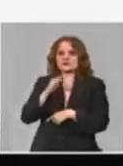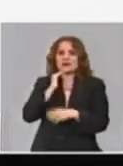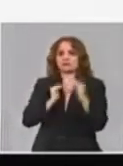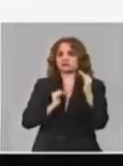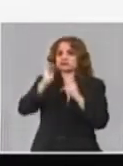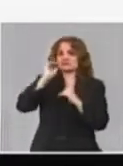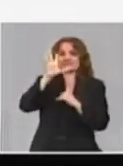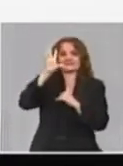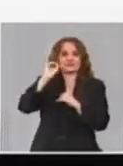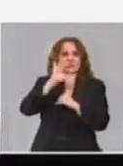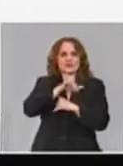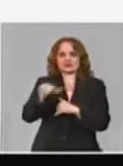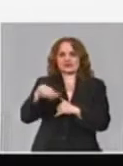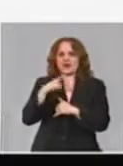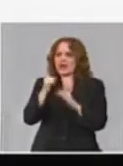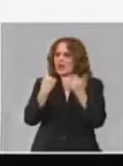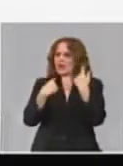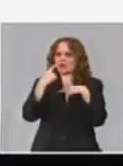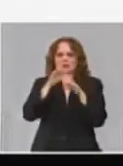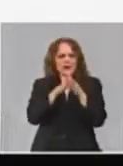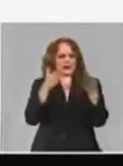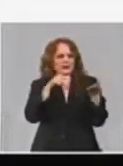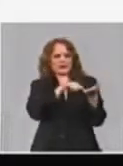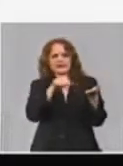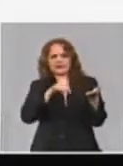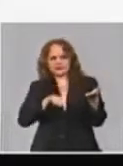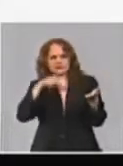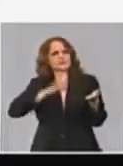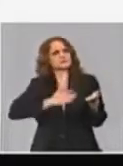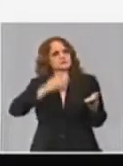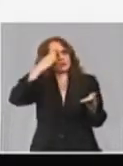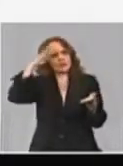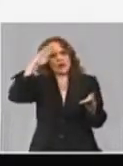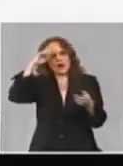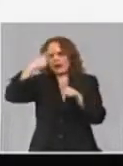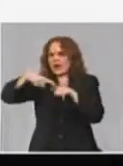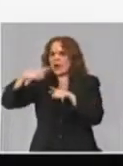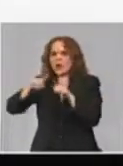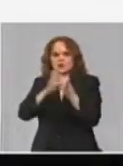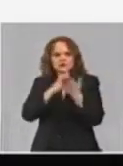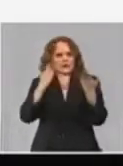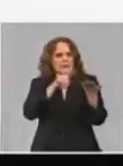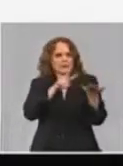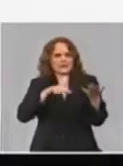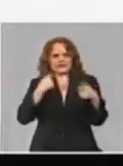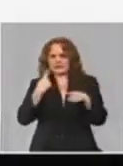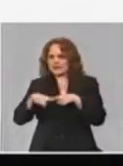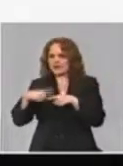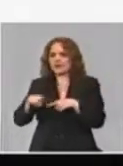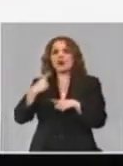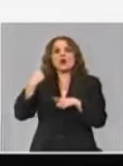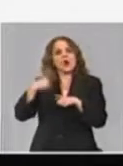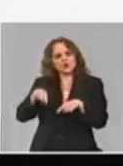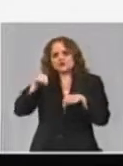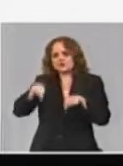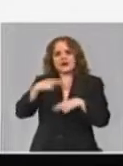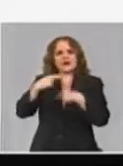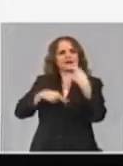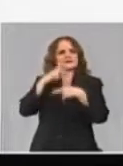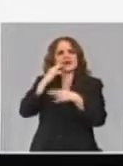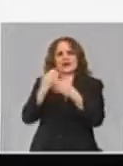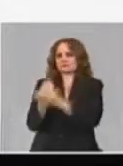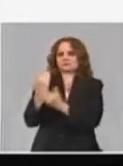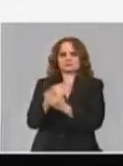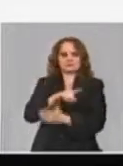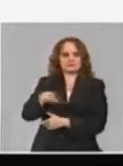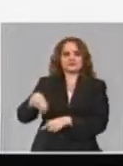algunas revistas cubanas de impacto con otras revistas incluyendo la de la academia de ciencias otras con prepín y otras en edición todo eso tiene que